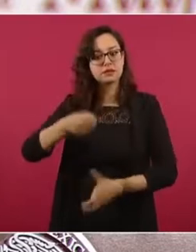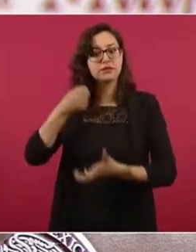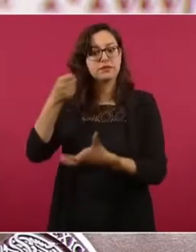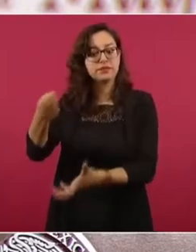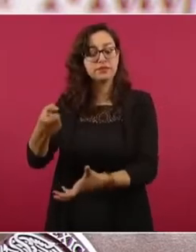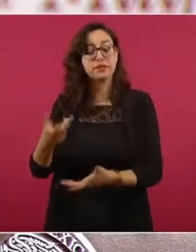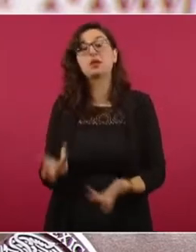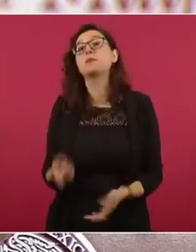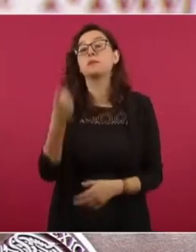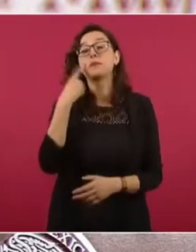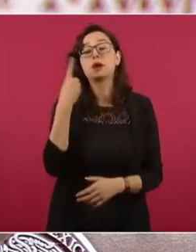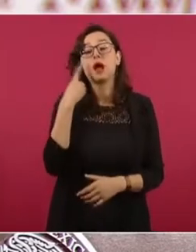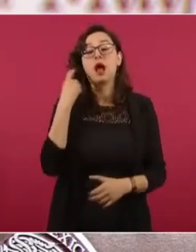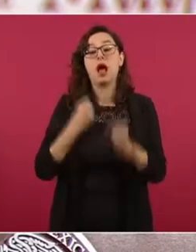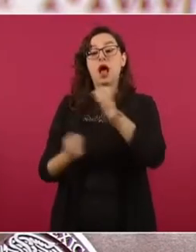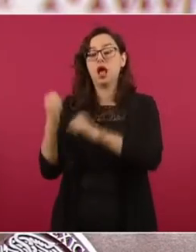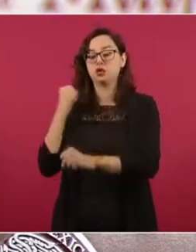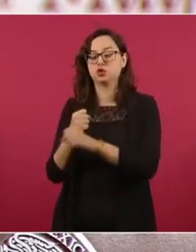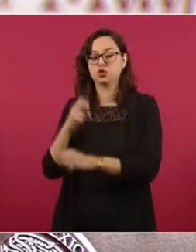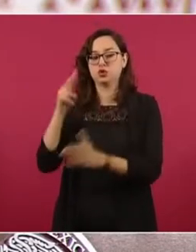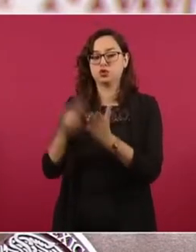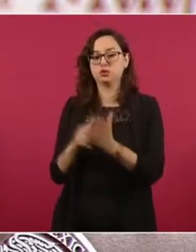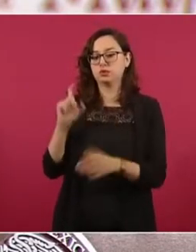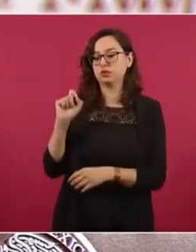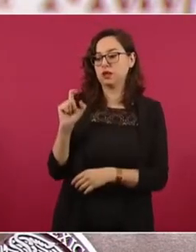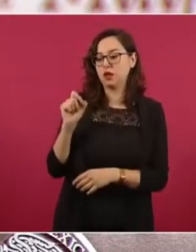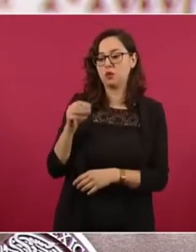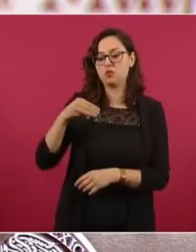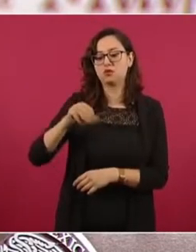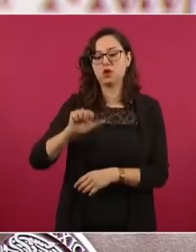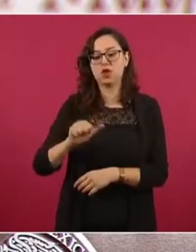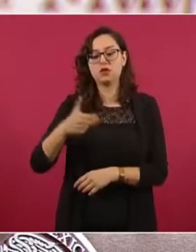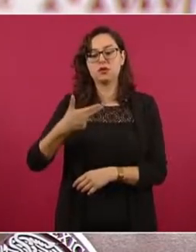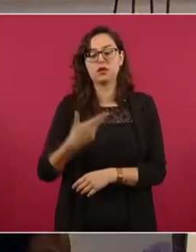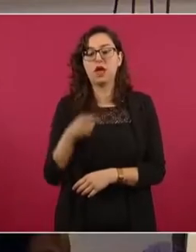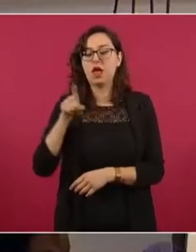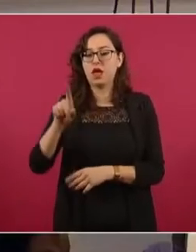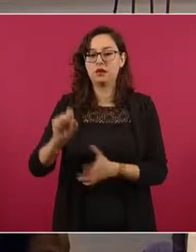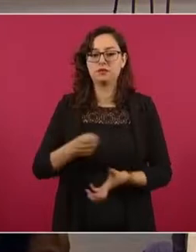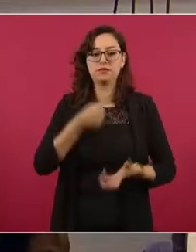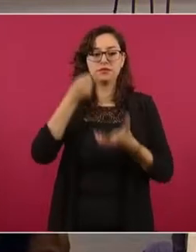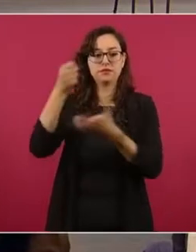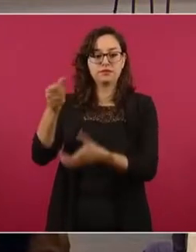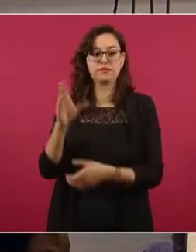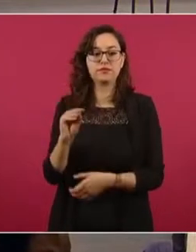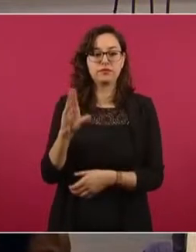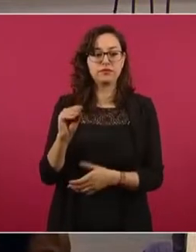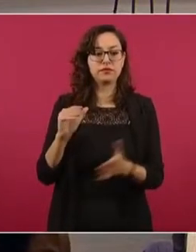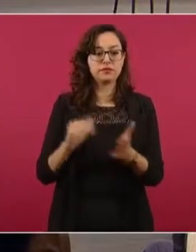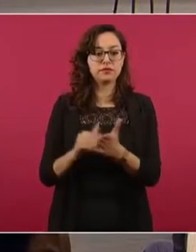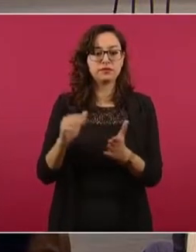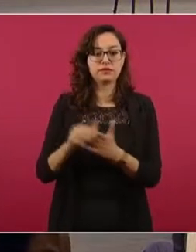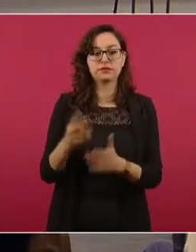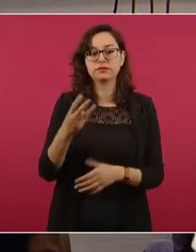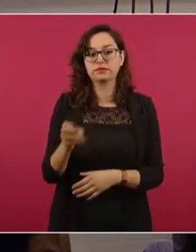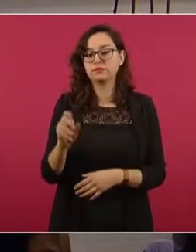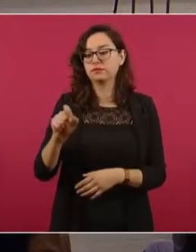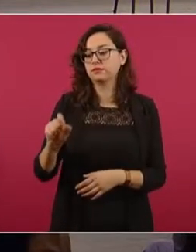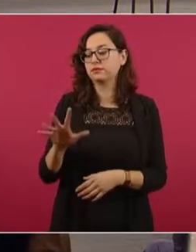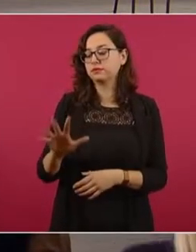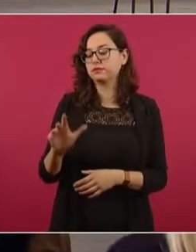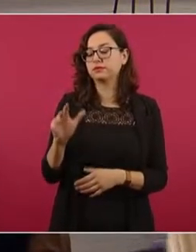2020, el Museo de Antropología recibió 90 millones 395 mil 250